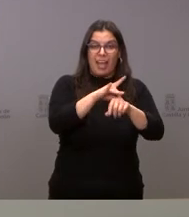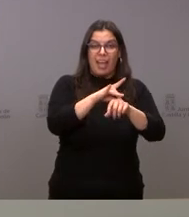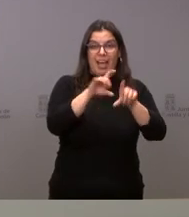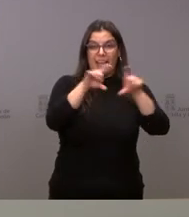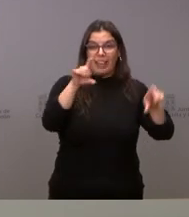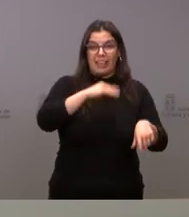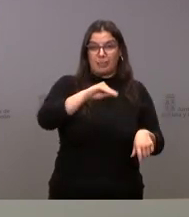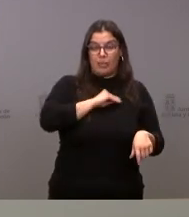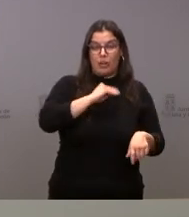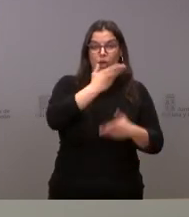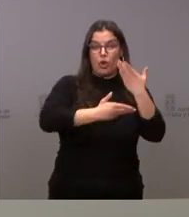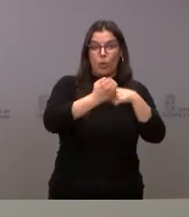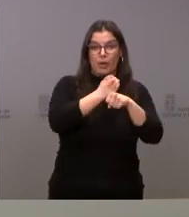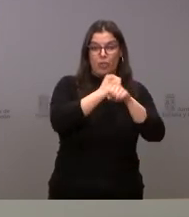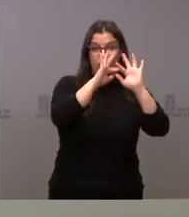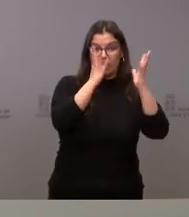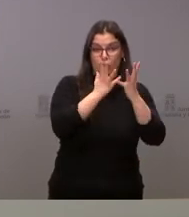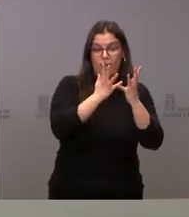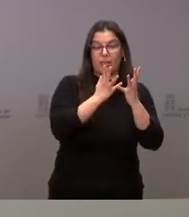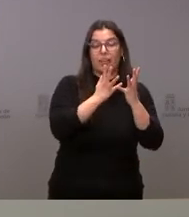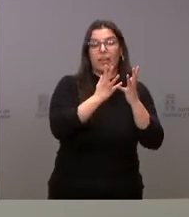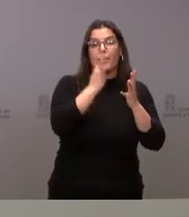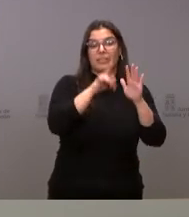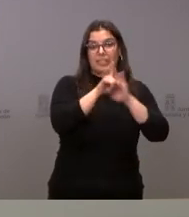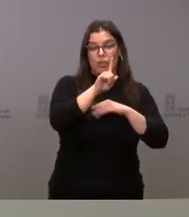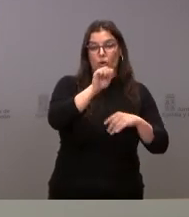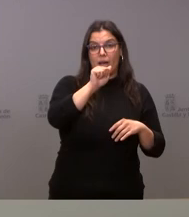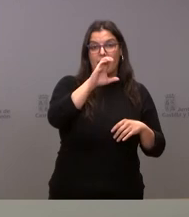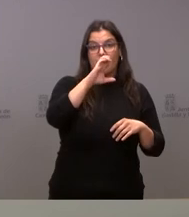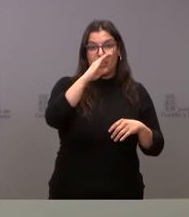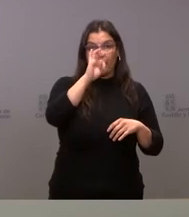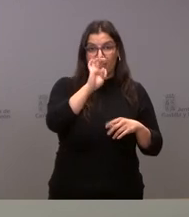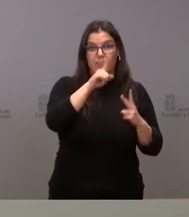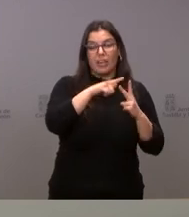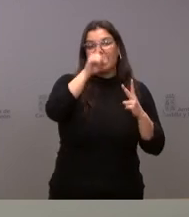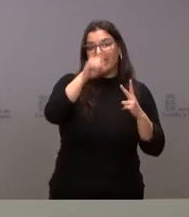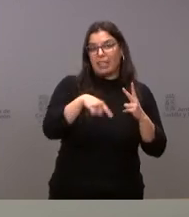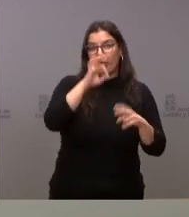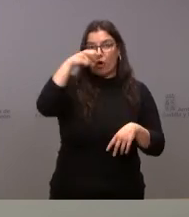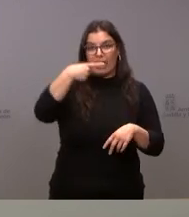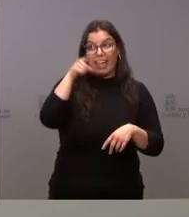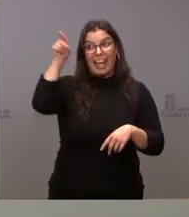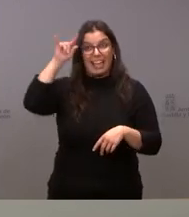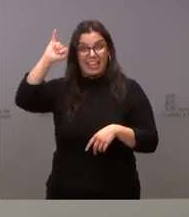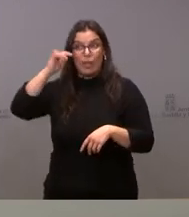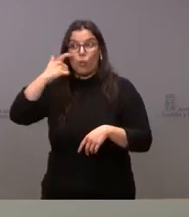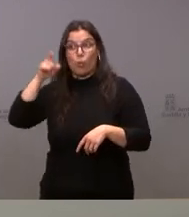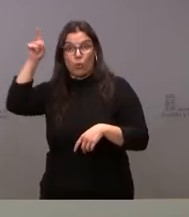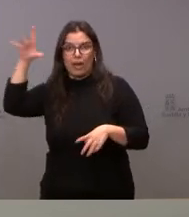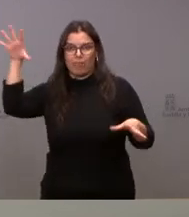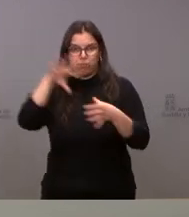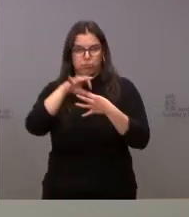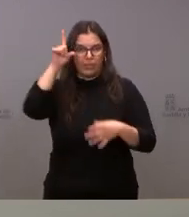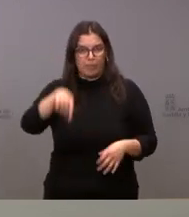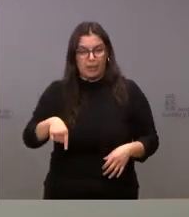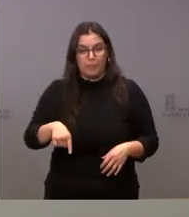de Cooperación Internacional de Desarrollo AECID y a través de las ONGs que puedan estar operando en el territorio lógicamente las ayudas